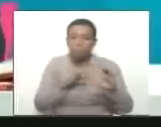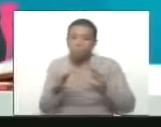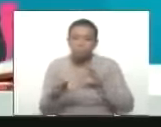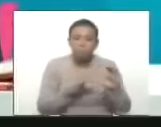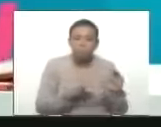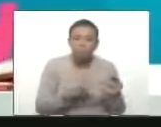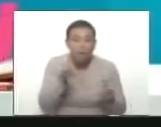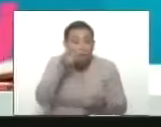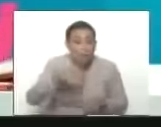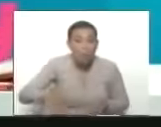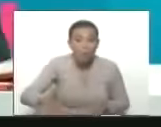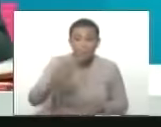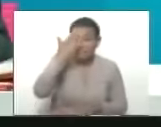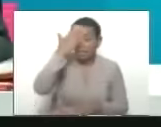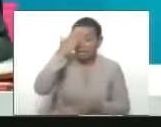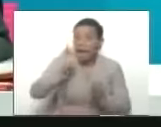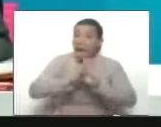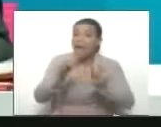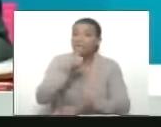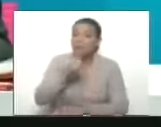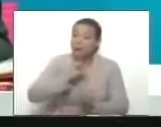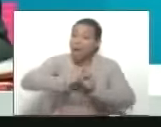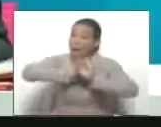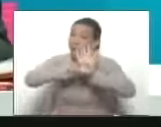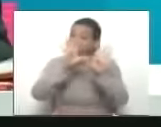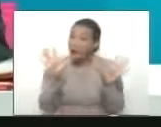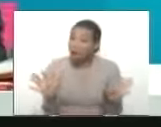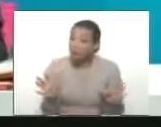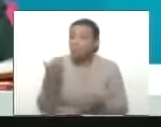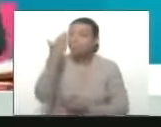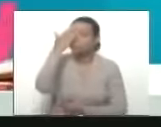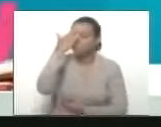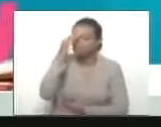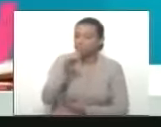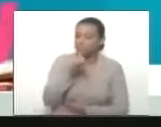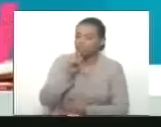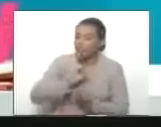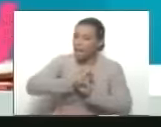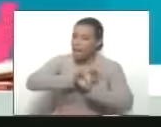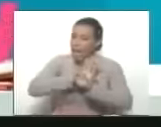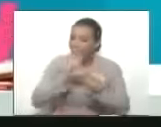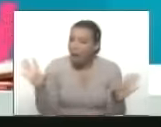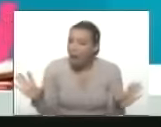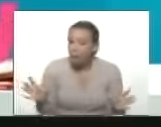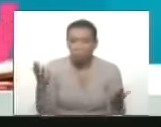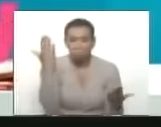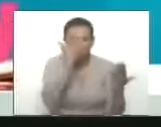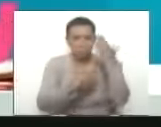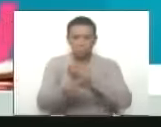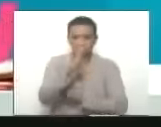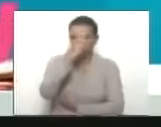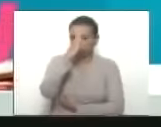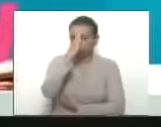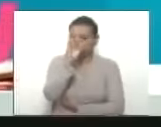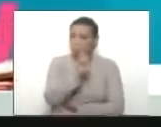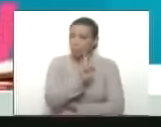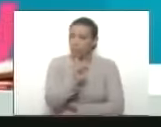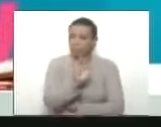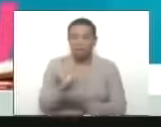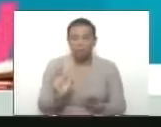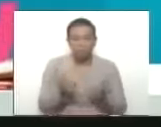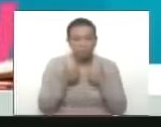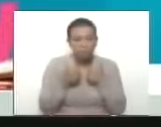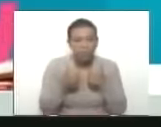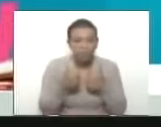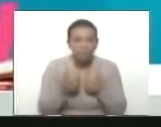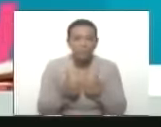que nuestro pueblo esté muy bien muy bien informado igualmente todo lo que